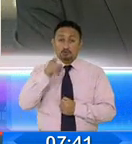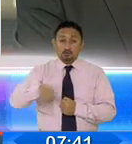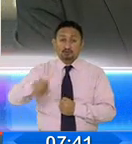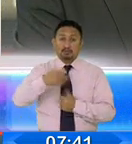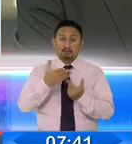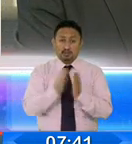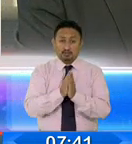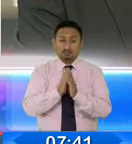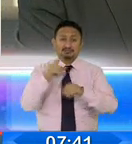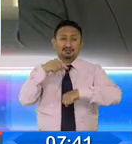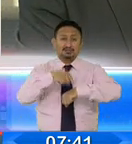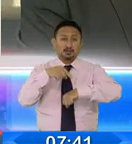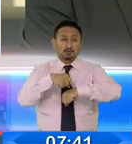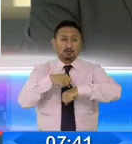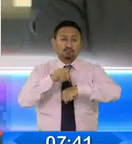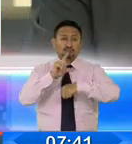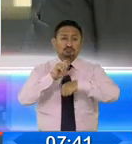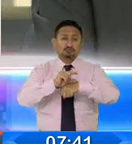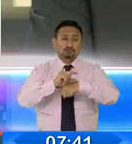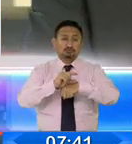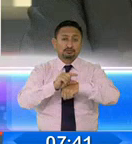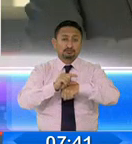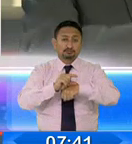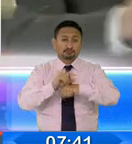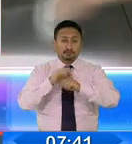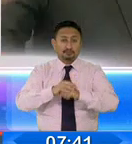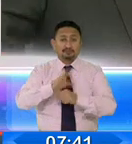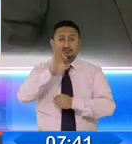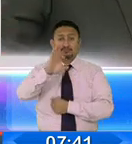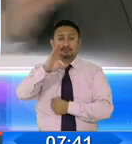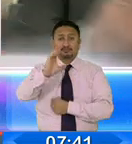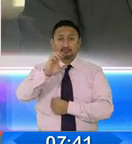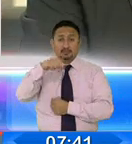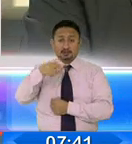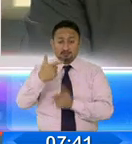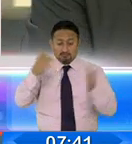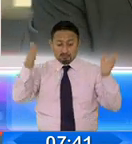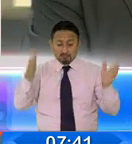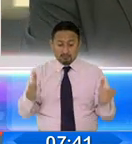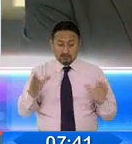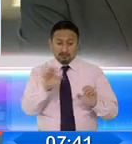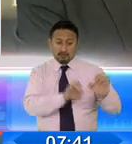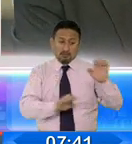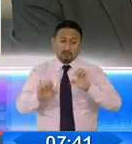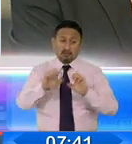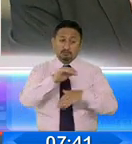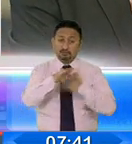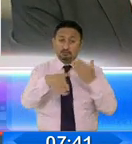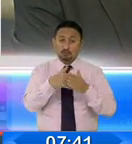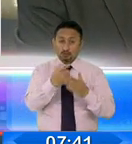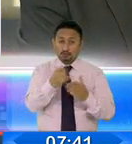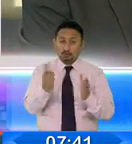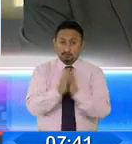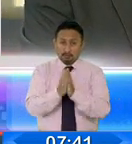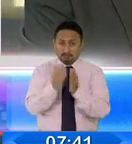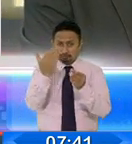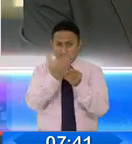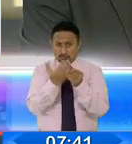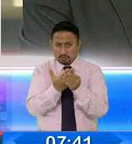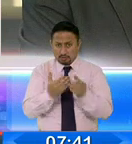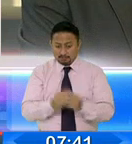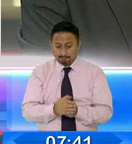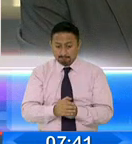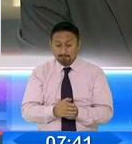impugnaciones, porque el Tribunal Contencioso Electoral tiene que tener un periodo para hacer la evaluación de todo lo que usted está presentando. Y si no lo